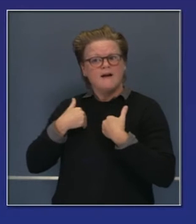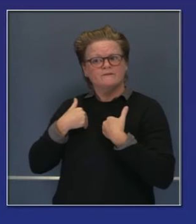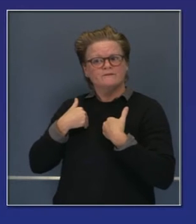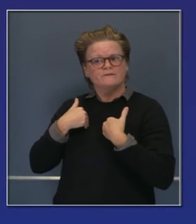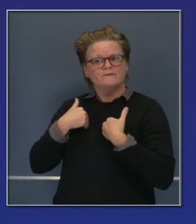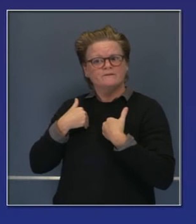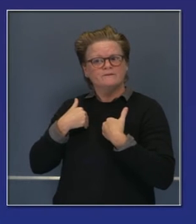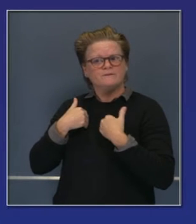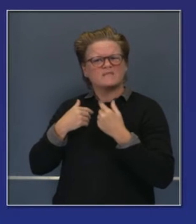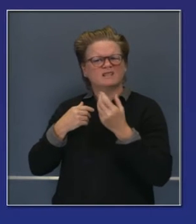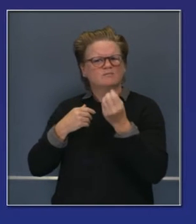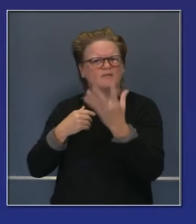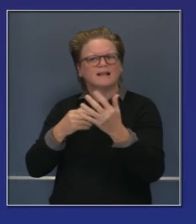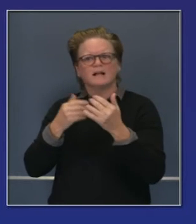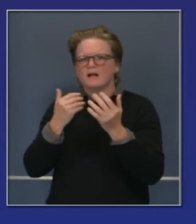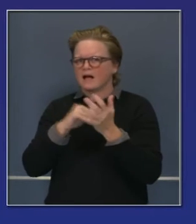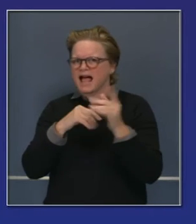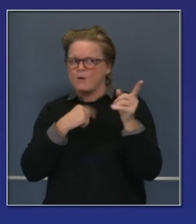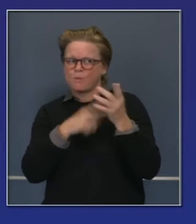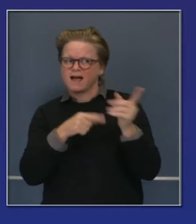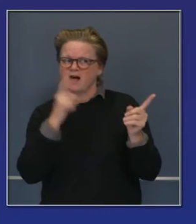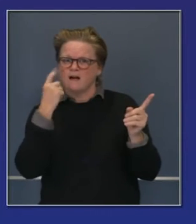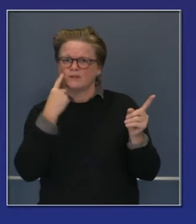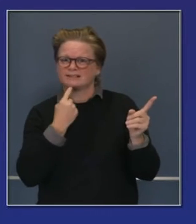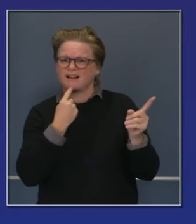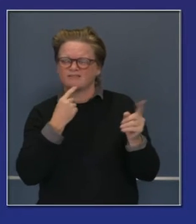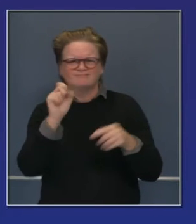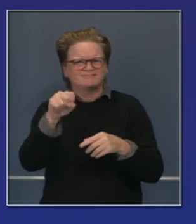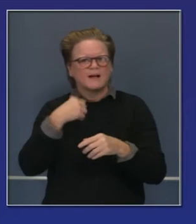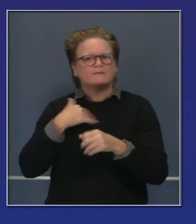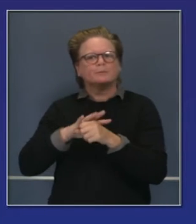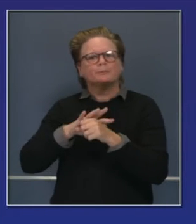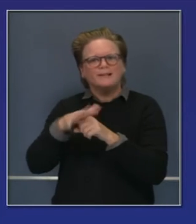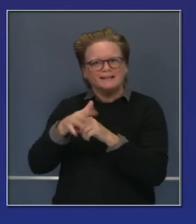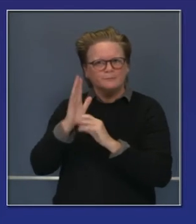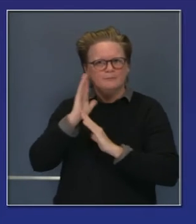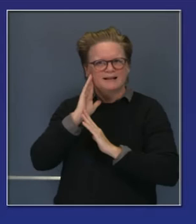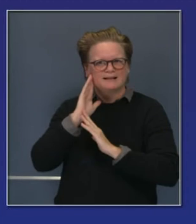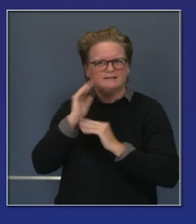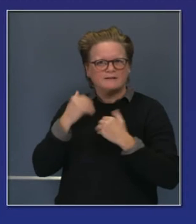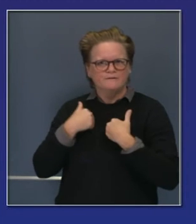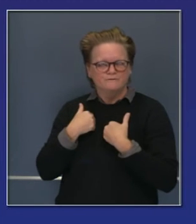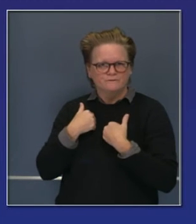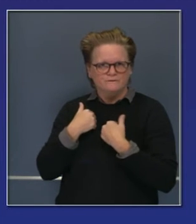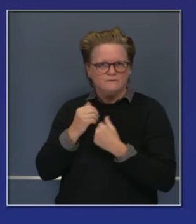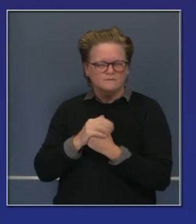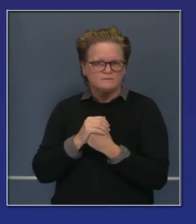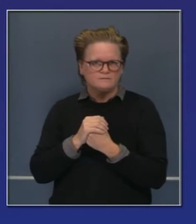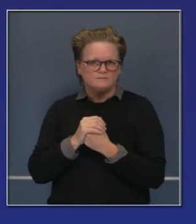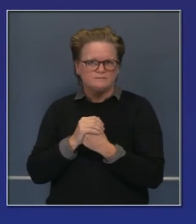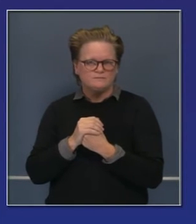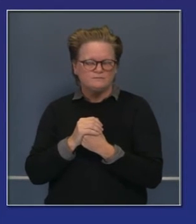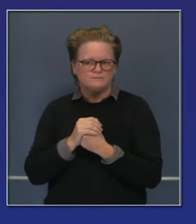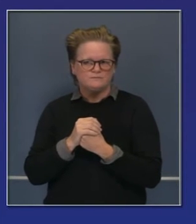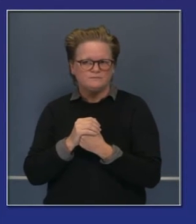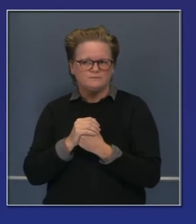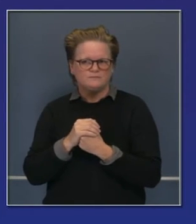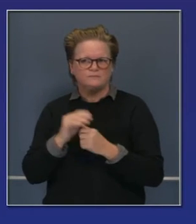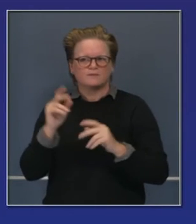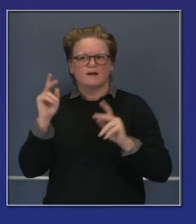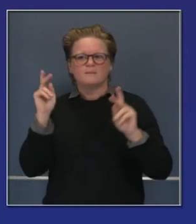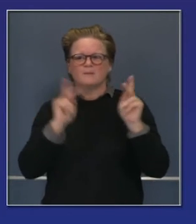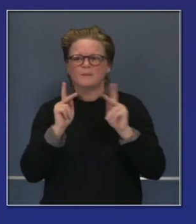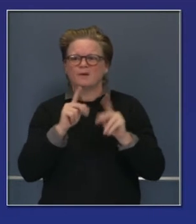ahorita con pacientes de COVID. Pero tenemos decenas de miles de personas con diabetes, cácer, VIH.